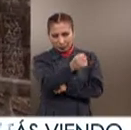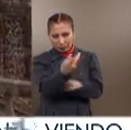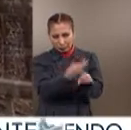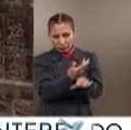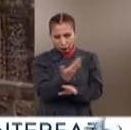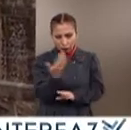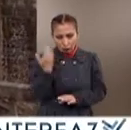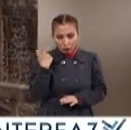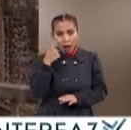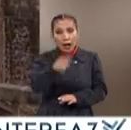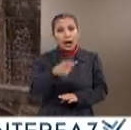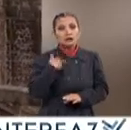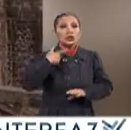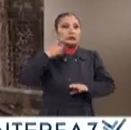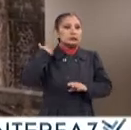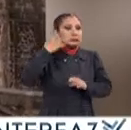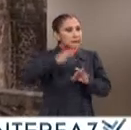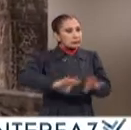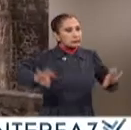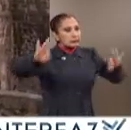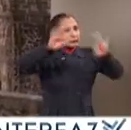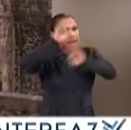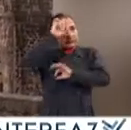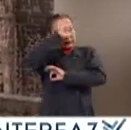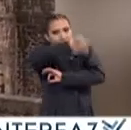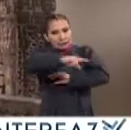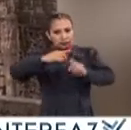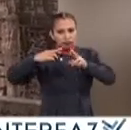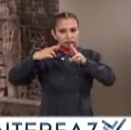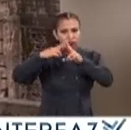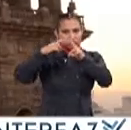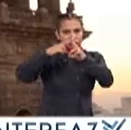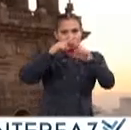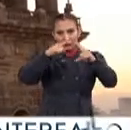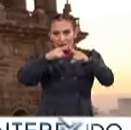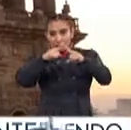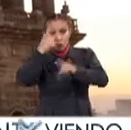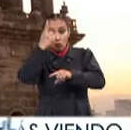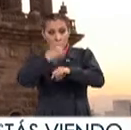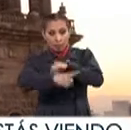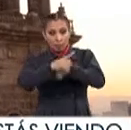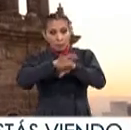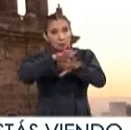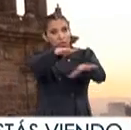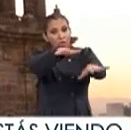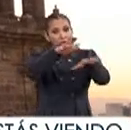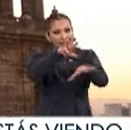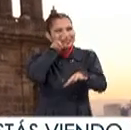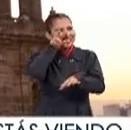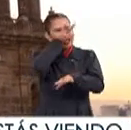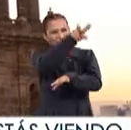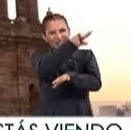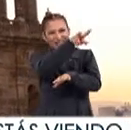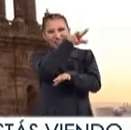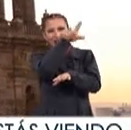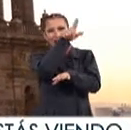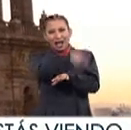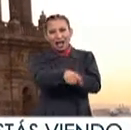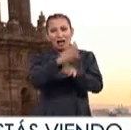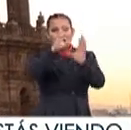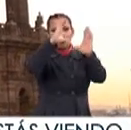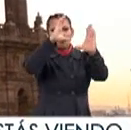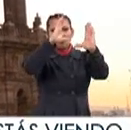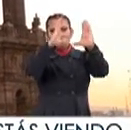septiembre Son el reto más grande Que ha enfrentado la Catedral Entre sus afectaciones más visibles Se encuentran El